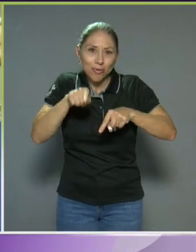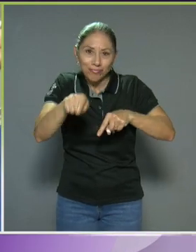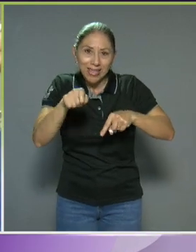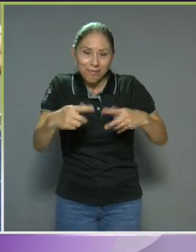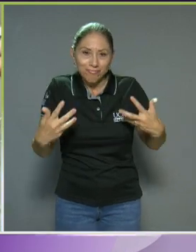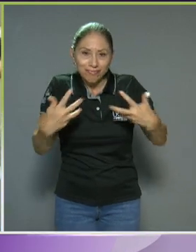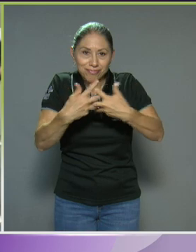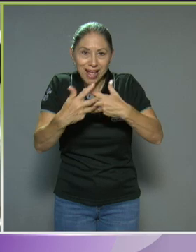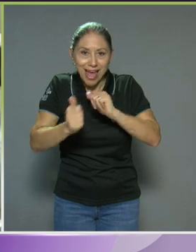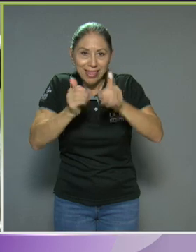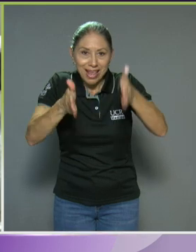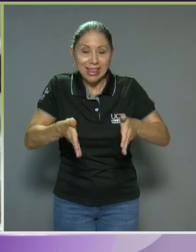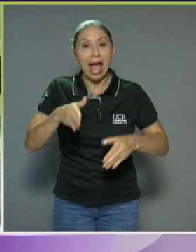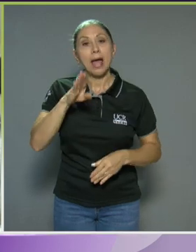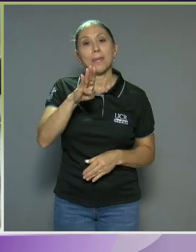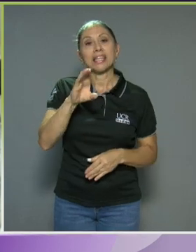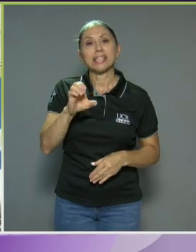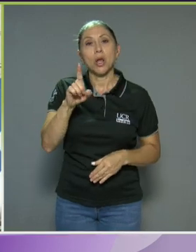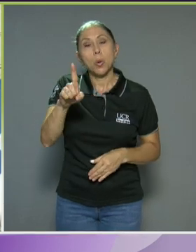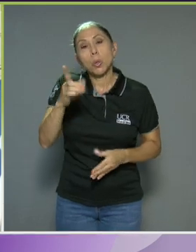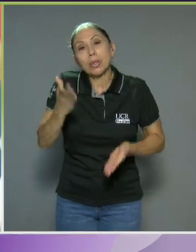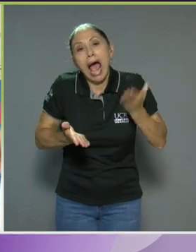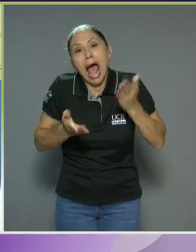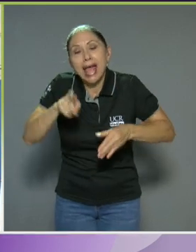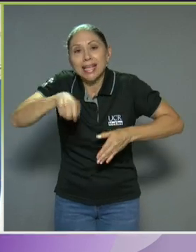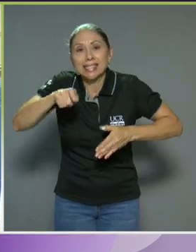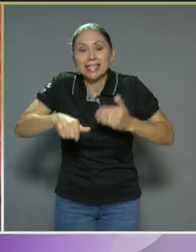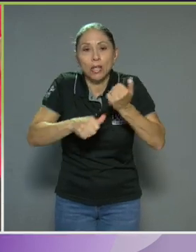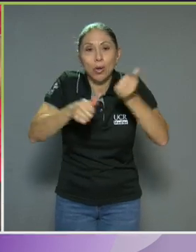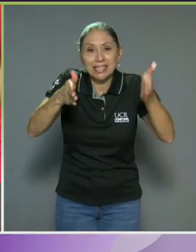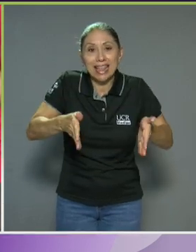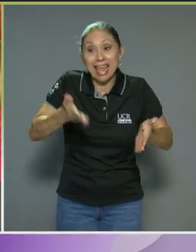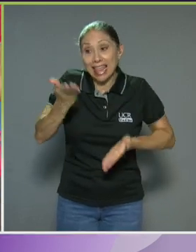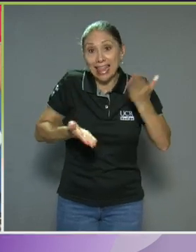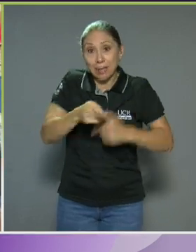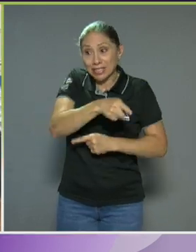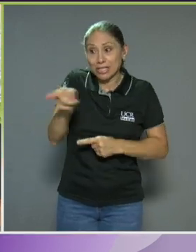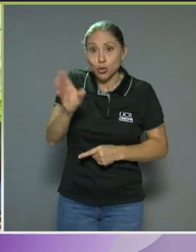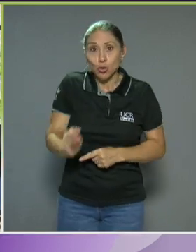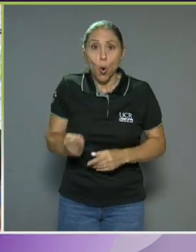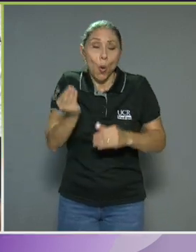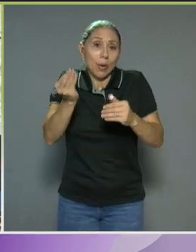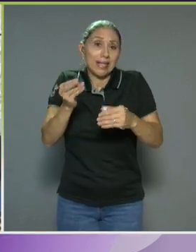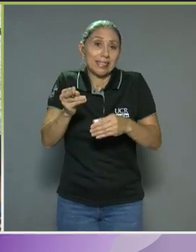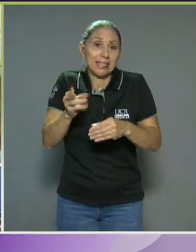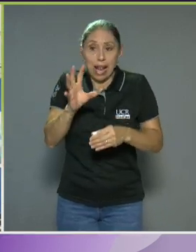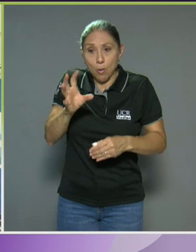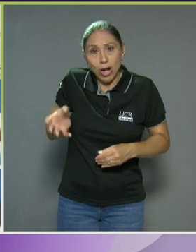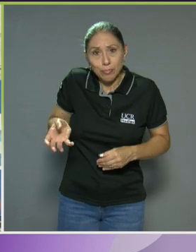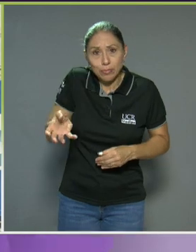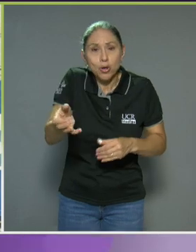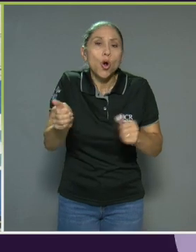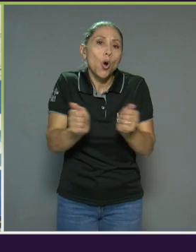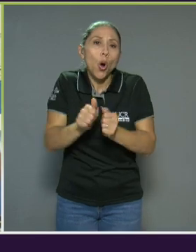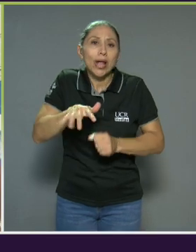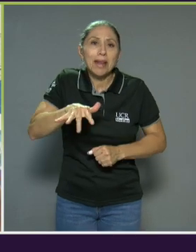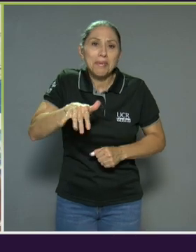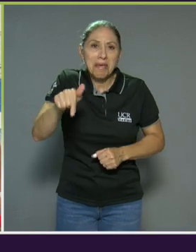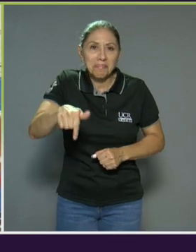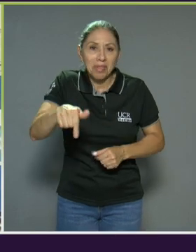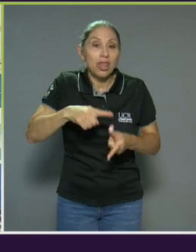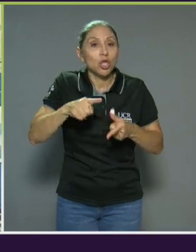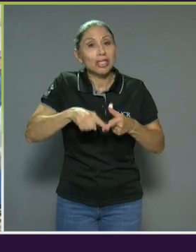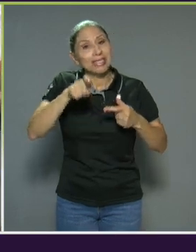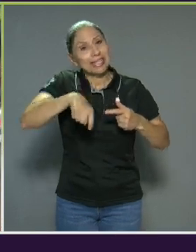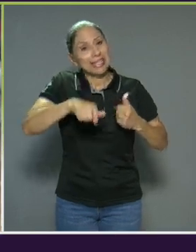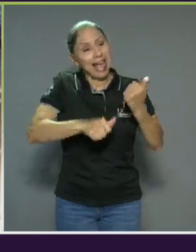requerir algún tipo de asistente, pueden ser chicos que lancen con el pie, entonces ocupan que pues el asistente le alcance la bocha y